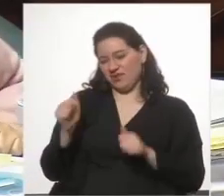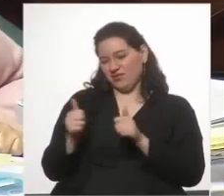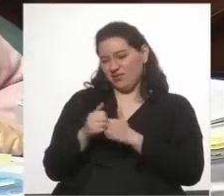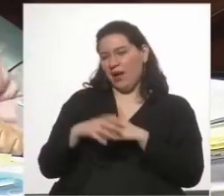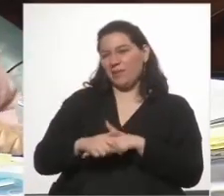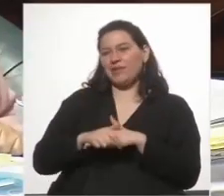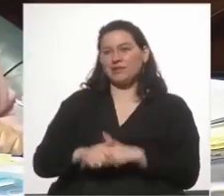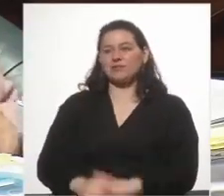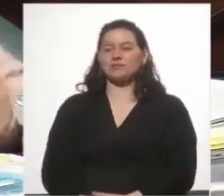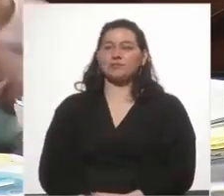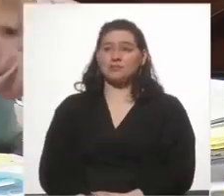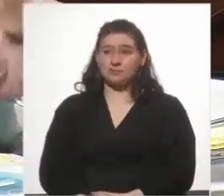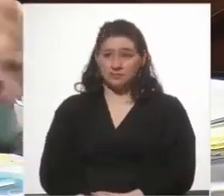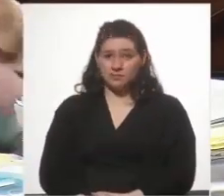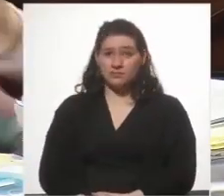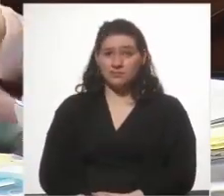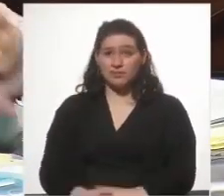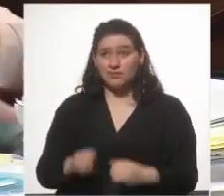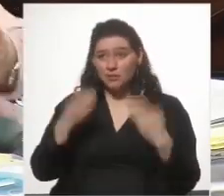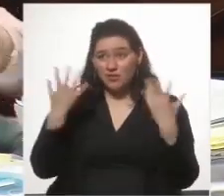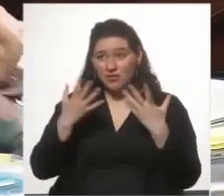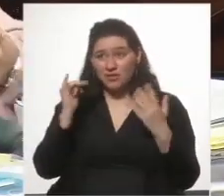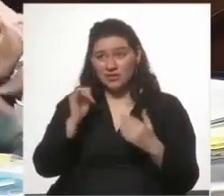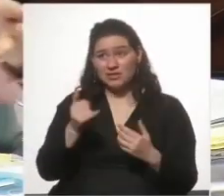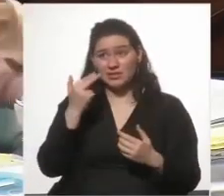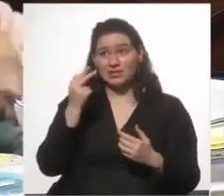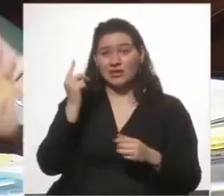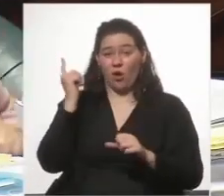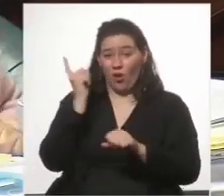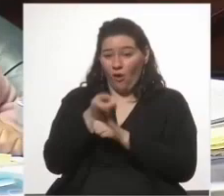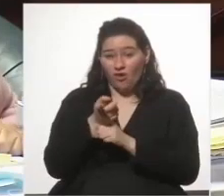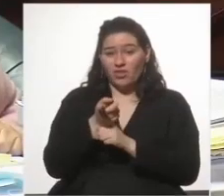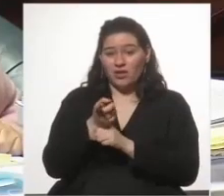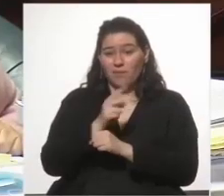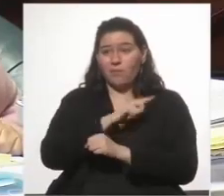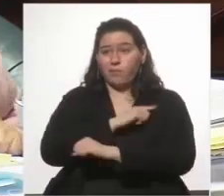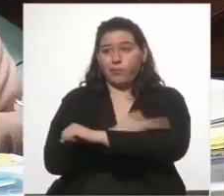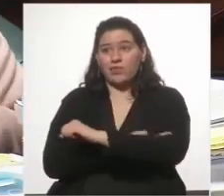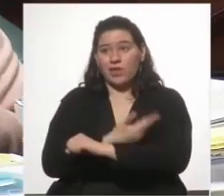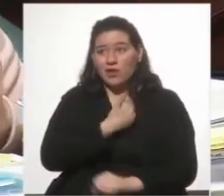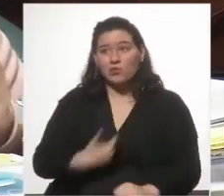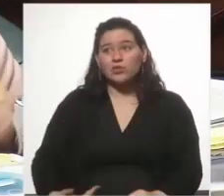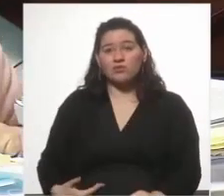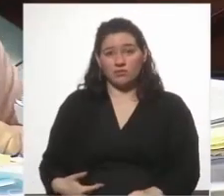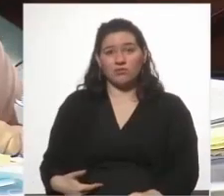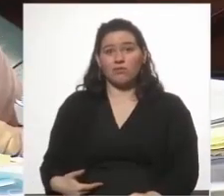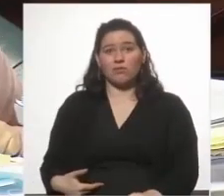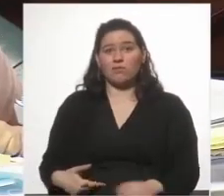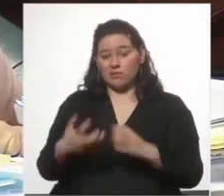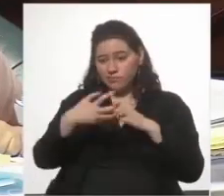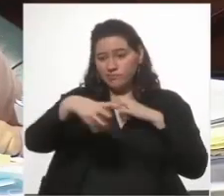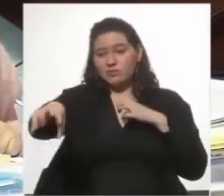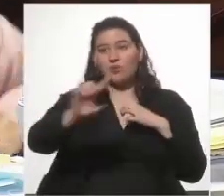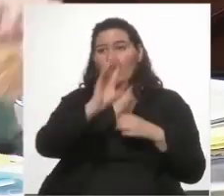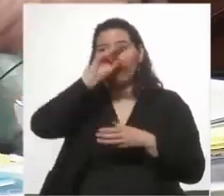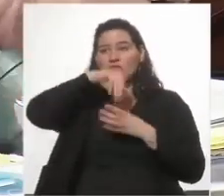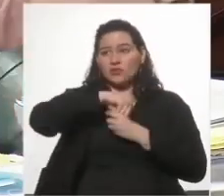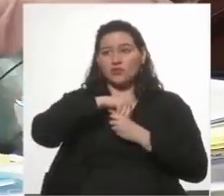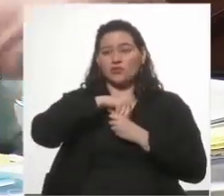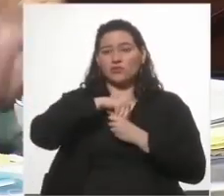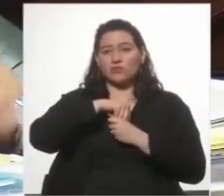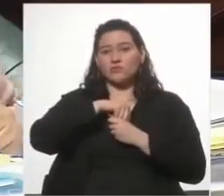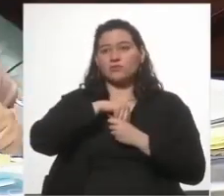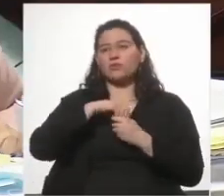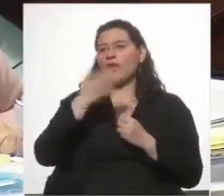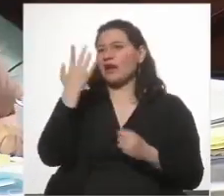amigos. No, lo grave es que se puede dar una orden del Ejecutivo, porque es un organismo descentralizado. Hace